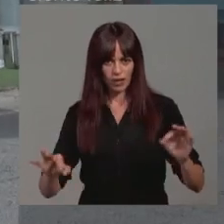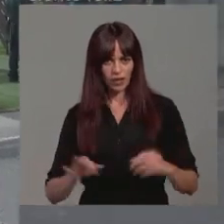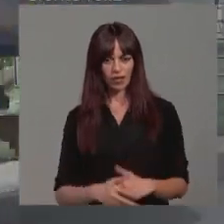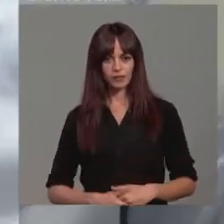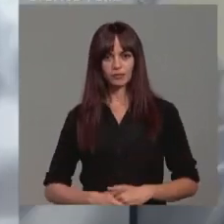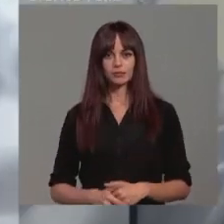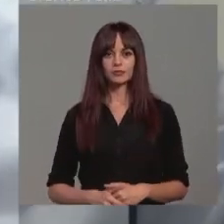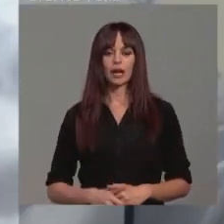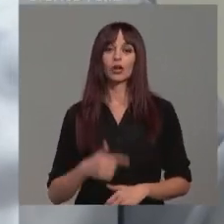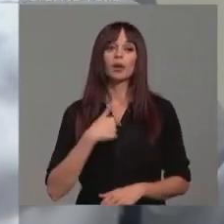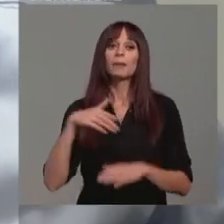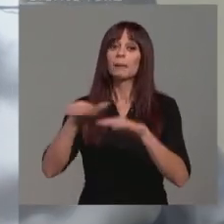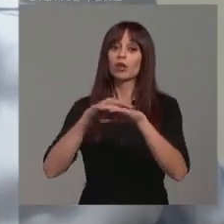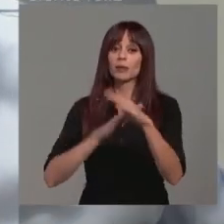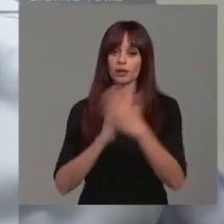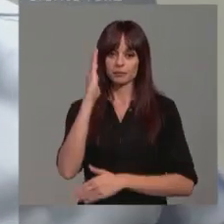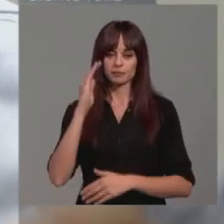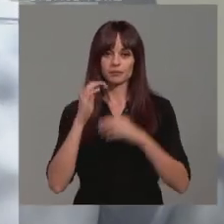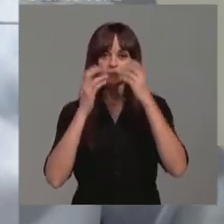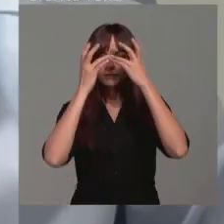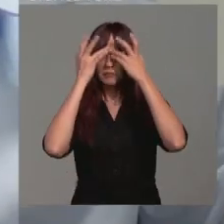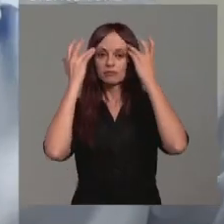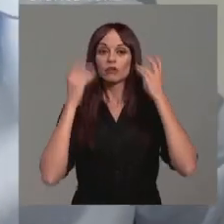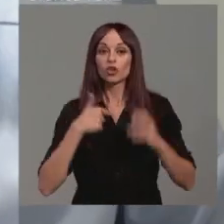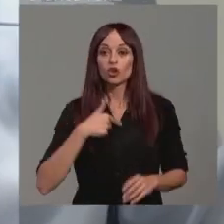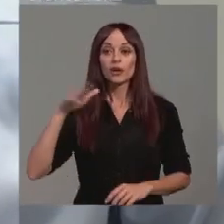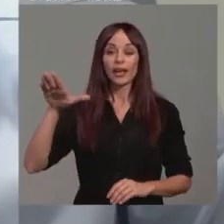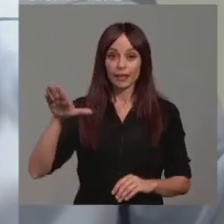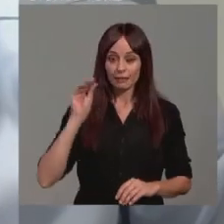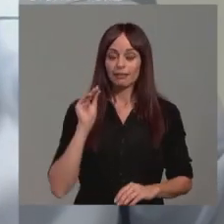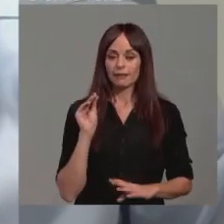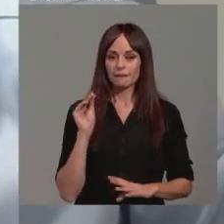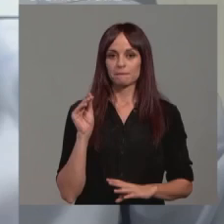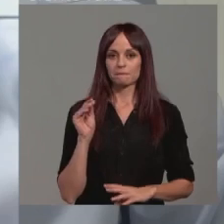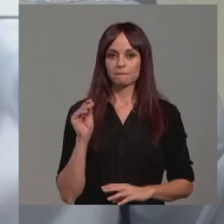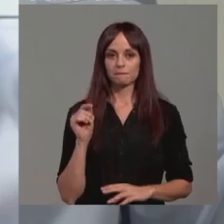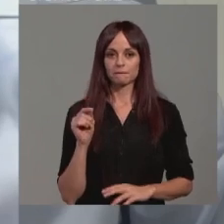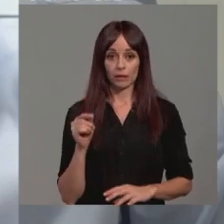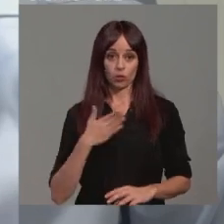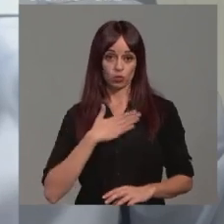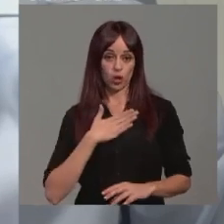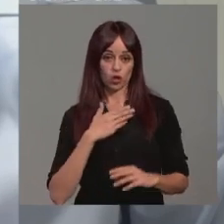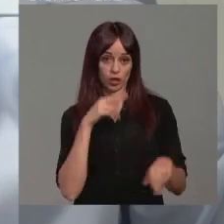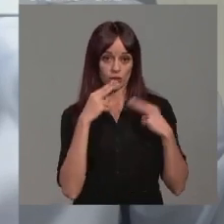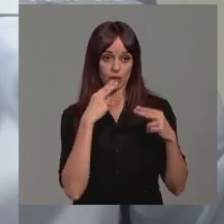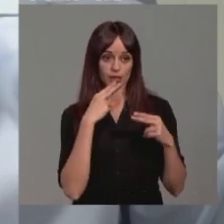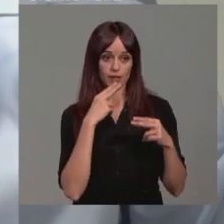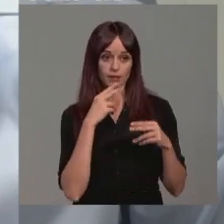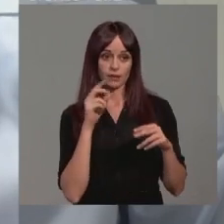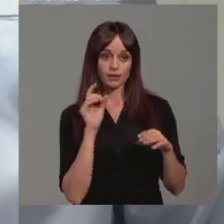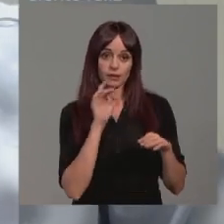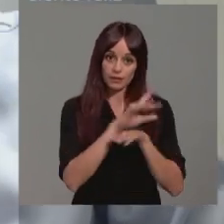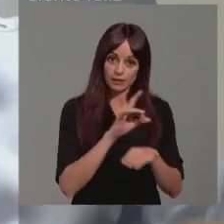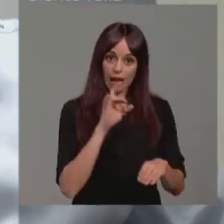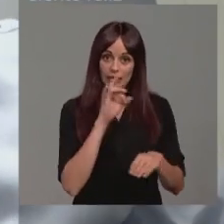yo tenía entendido, perdóname, pero lo que yo tenía entendido es que a los propietarios no les habían llegado las diferentes